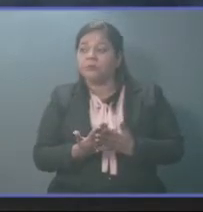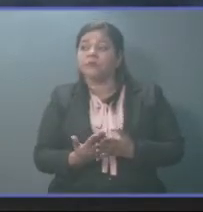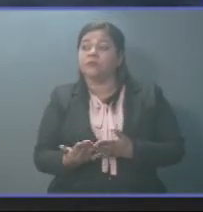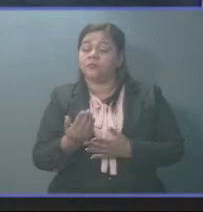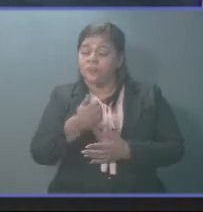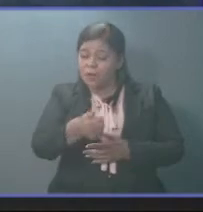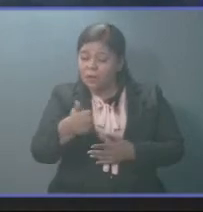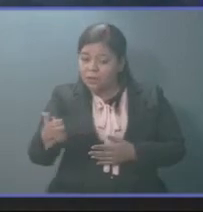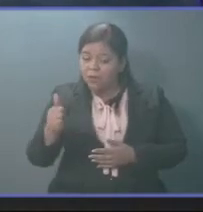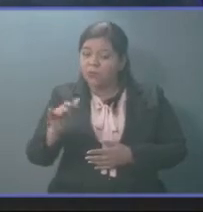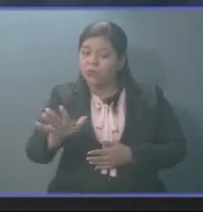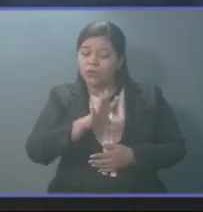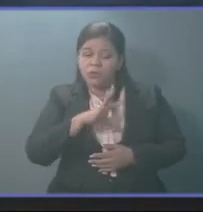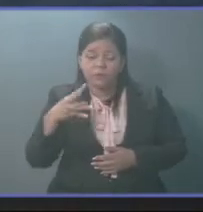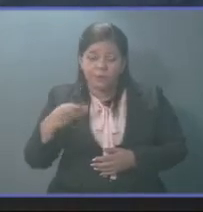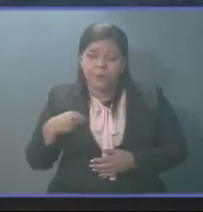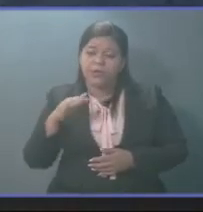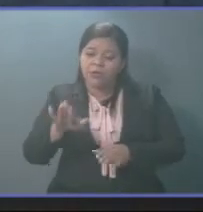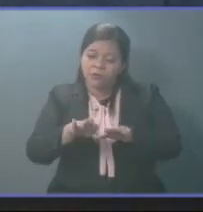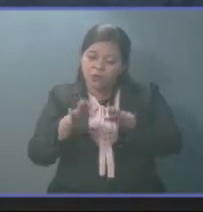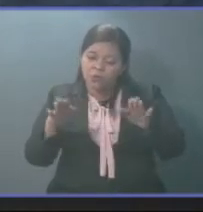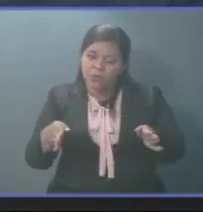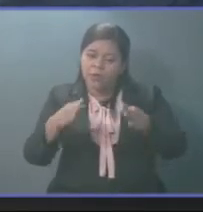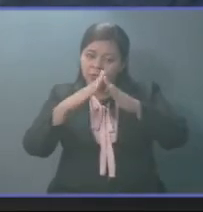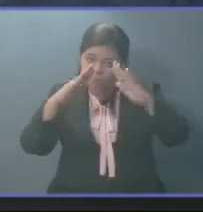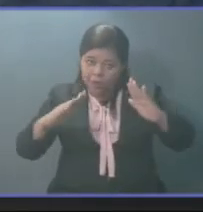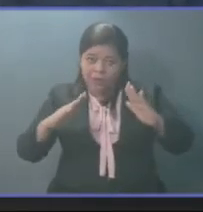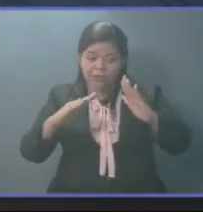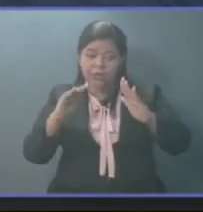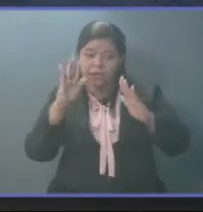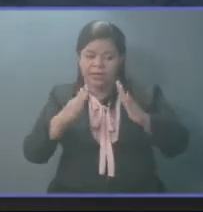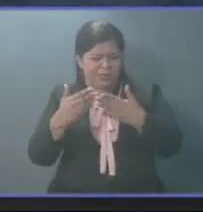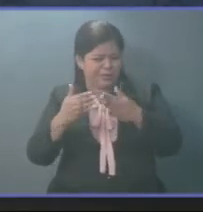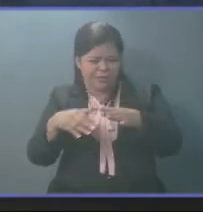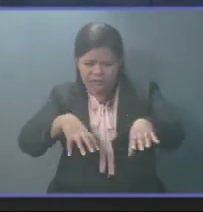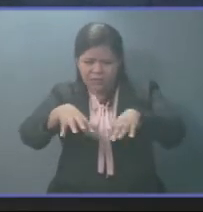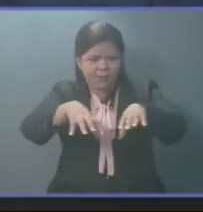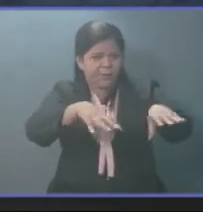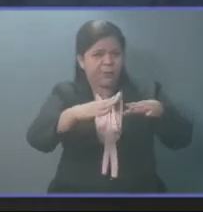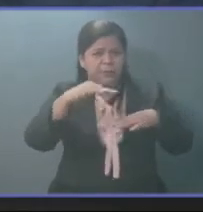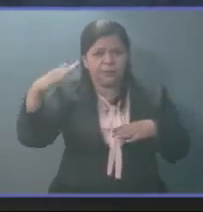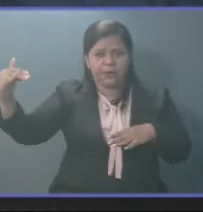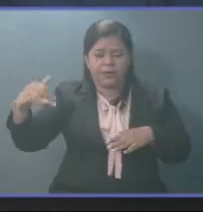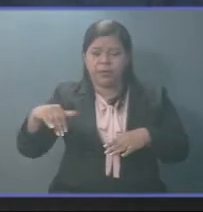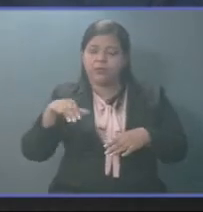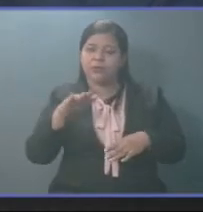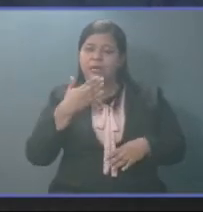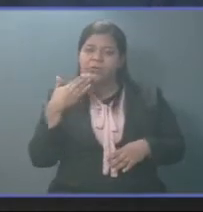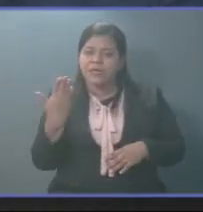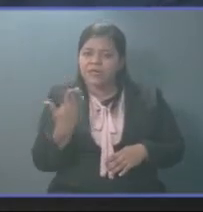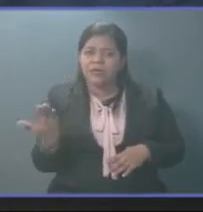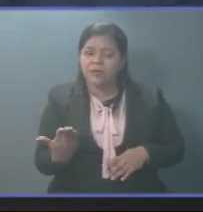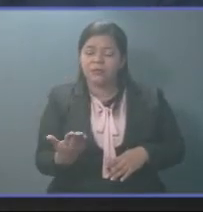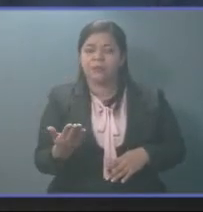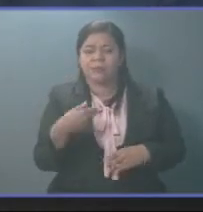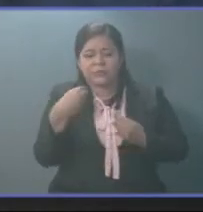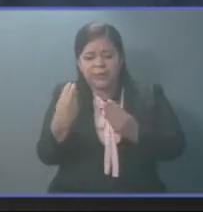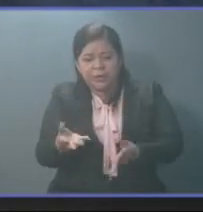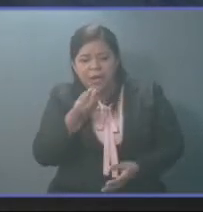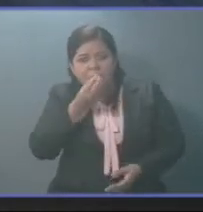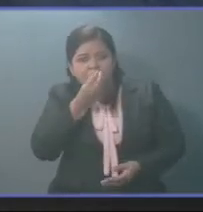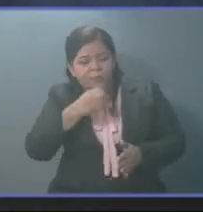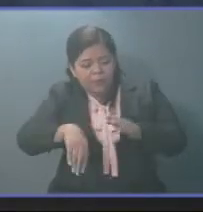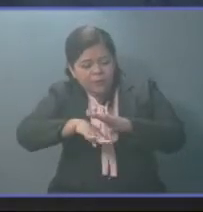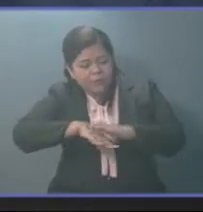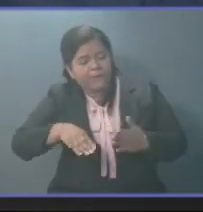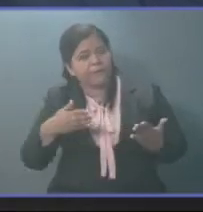cada una de esas familias humildes de los diferentes departamentos del país en mesas del campo. El pan de cada día.